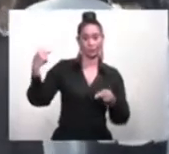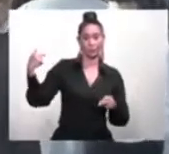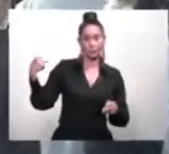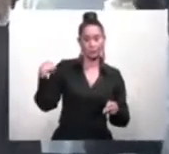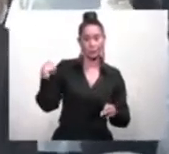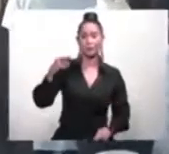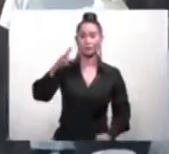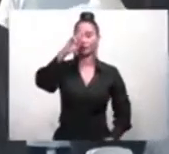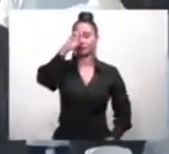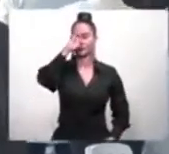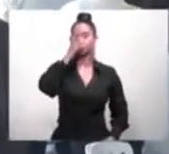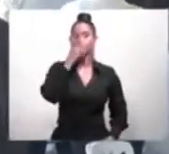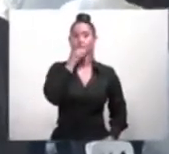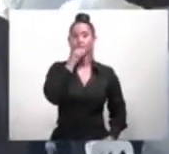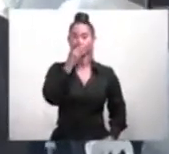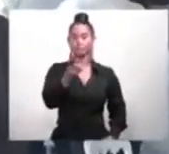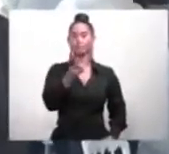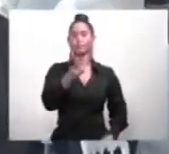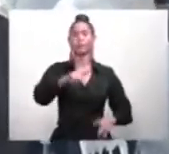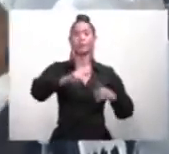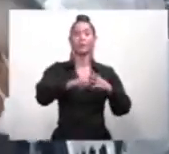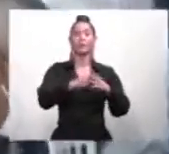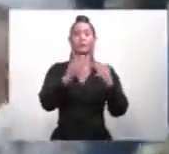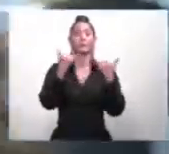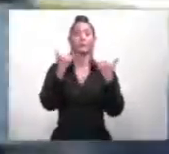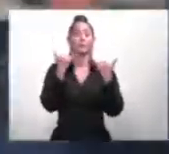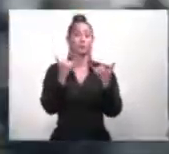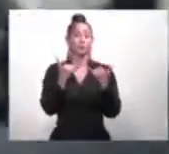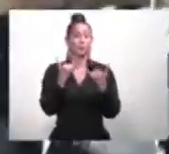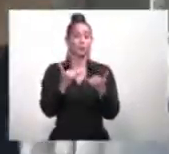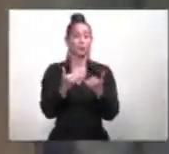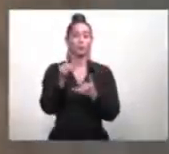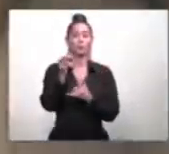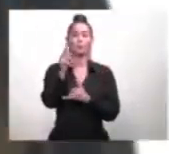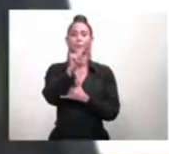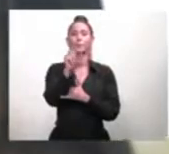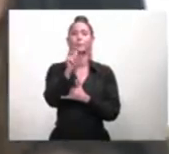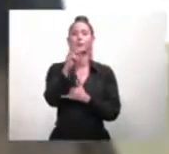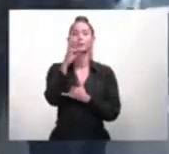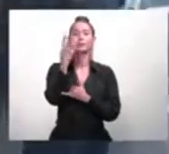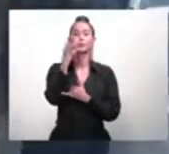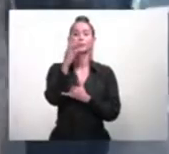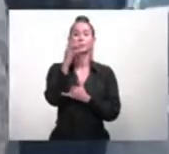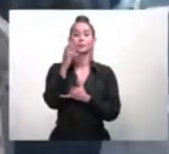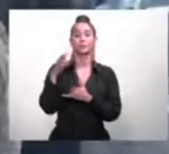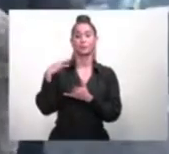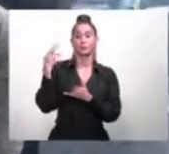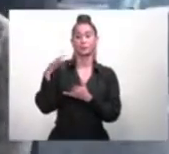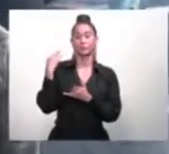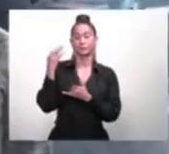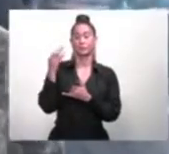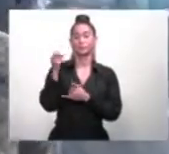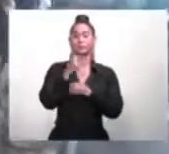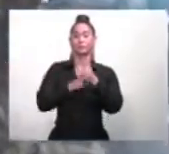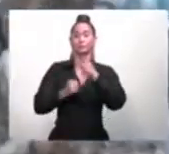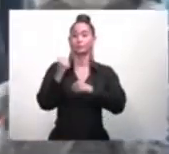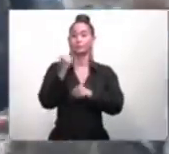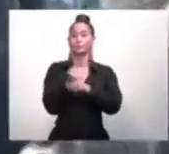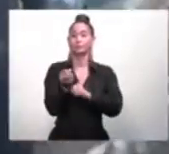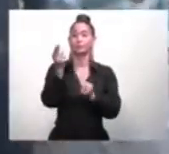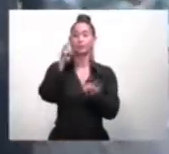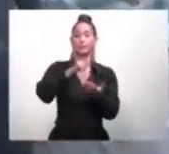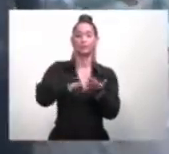iniciando este martes 16 de febrero del año 2021.